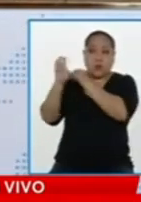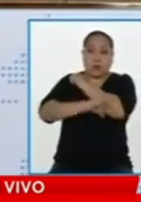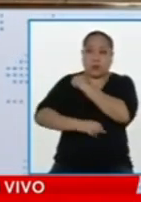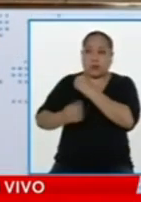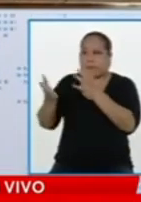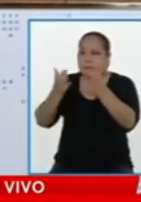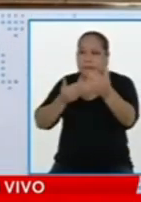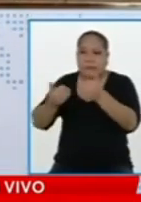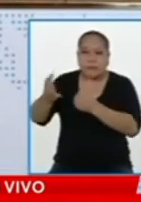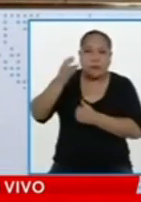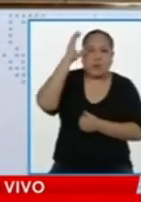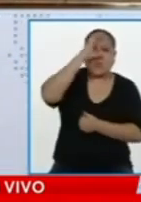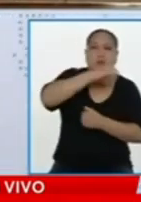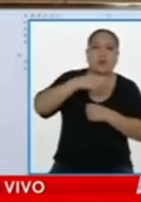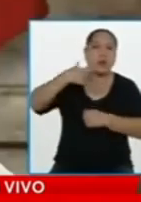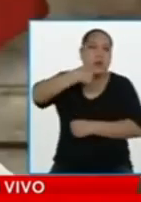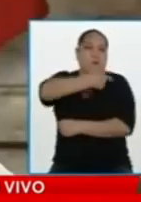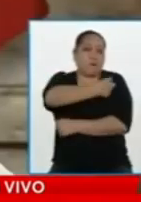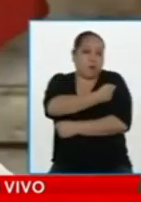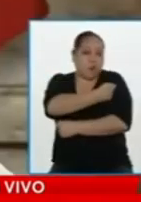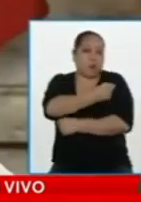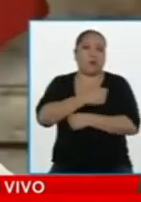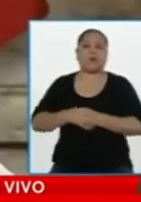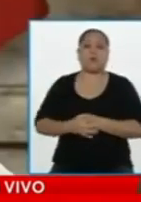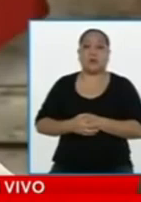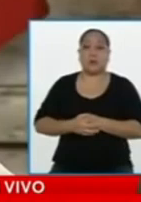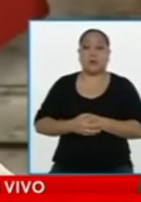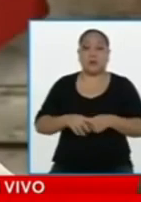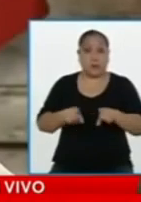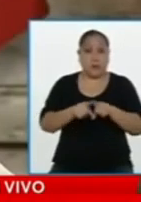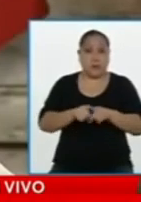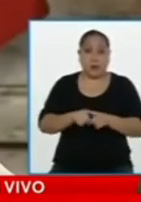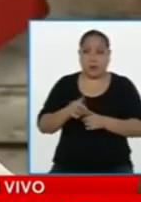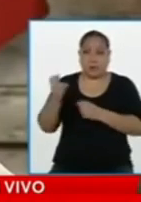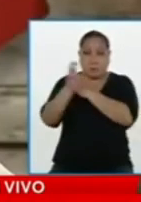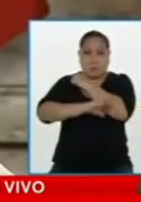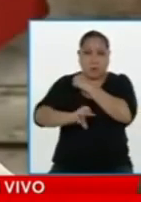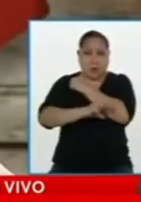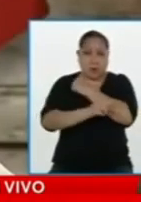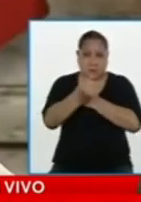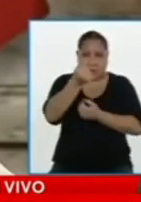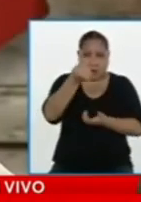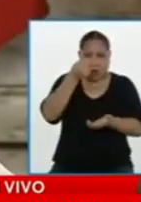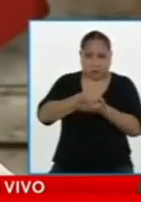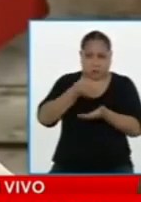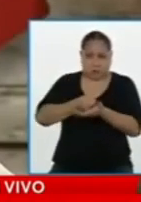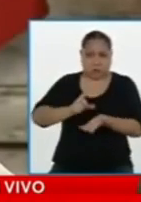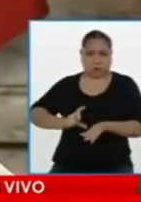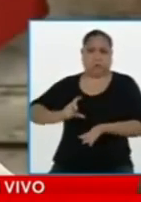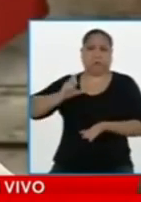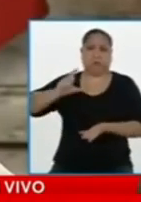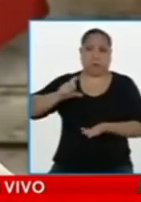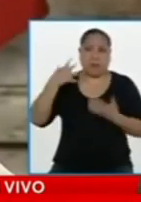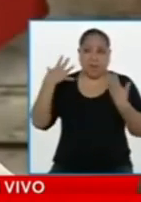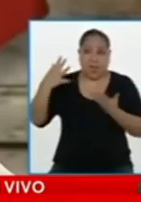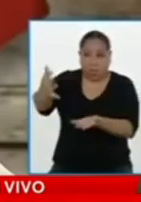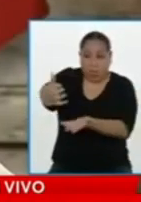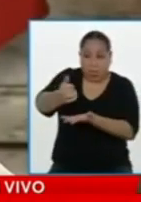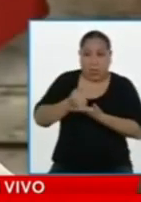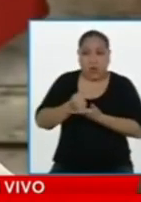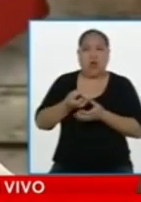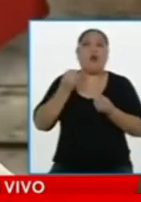Y este fenómeno pudo hacerse porque detrás de ellos hay una infraestructura productiva,